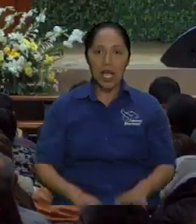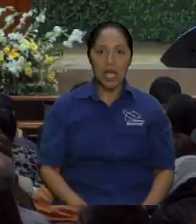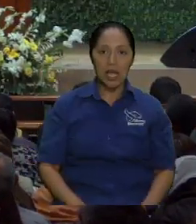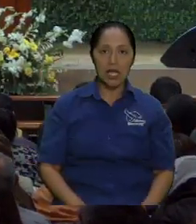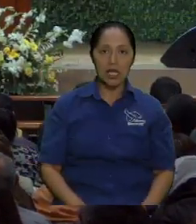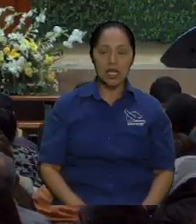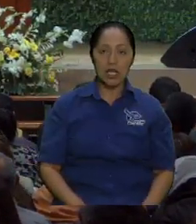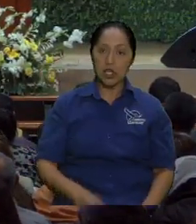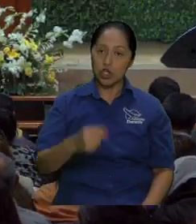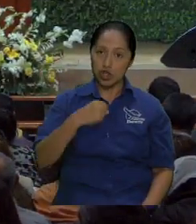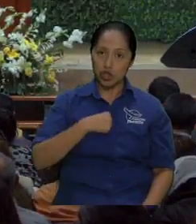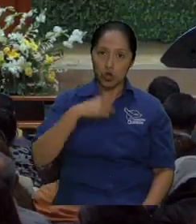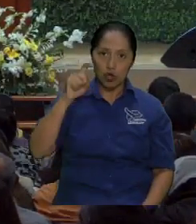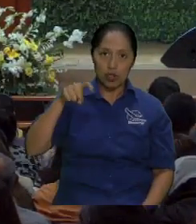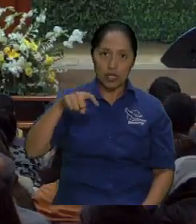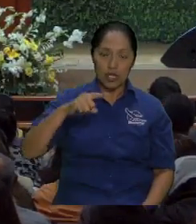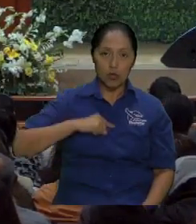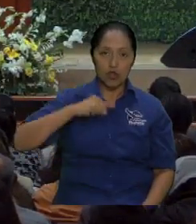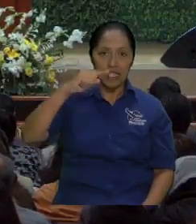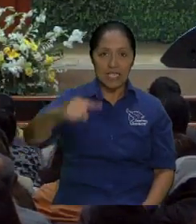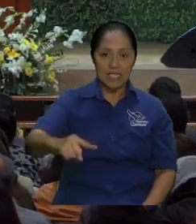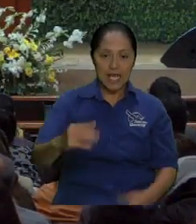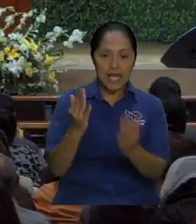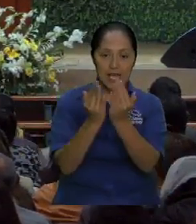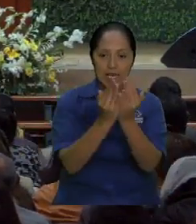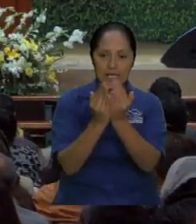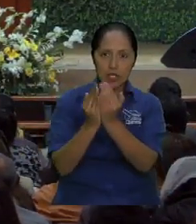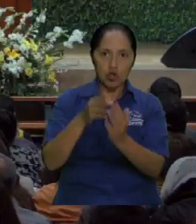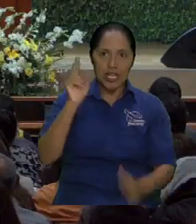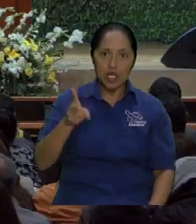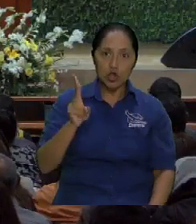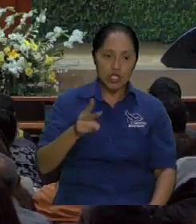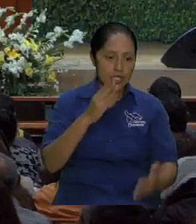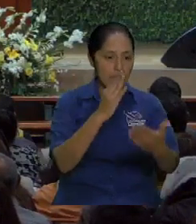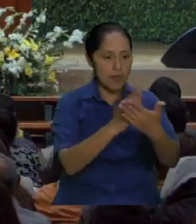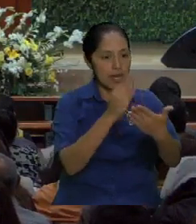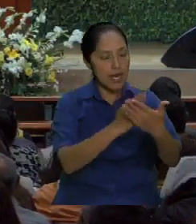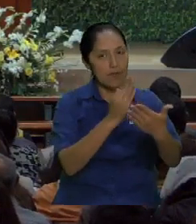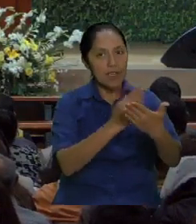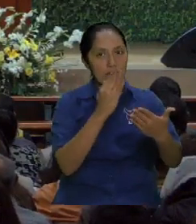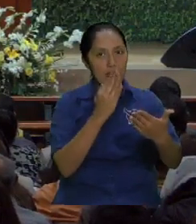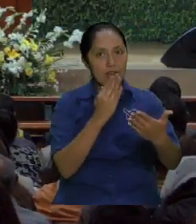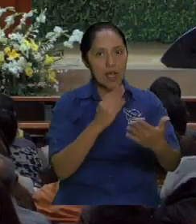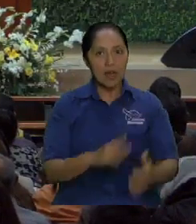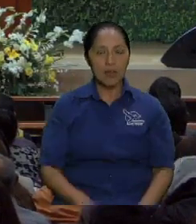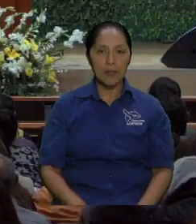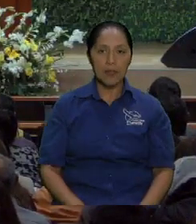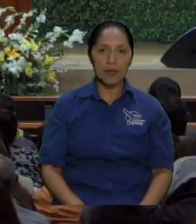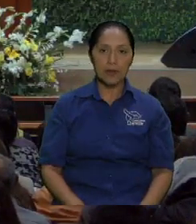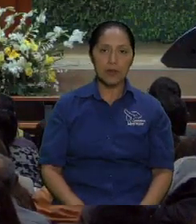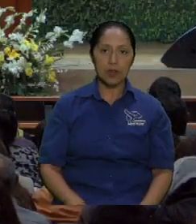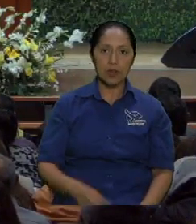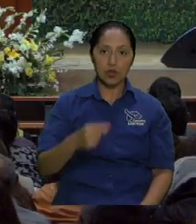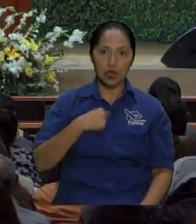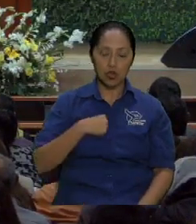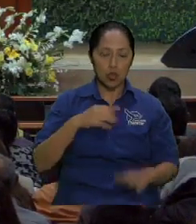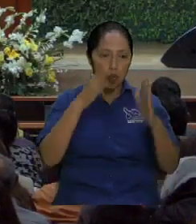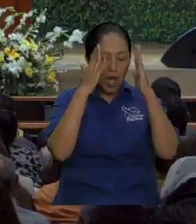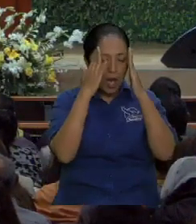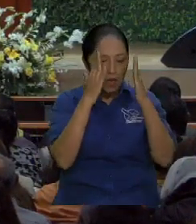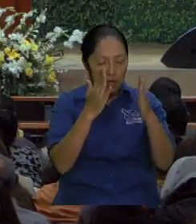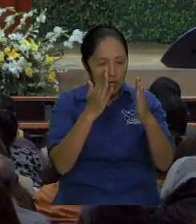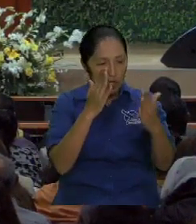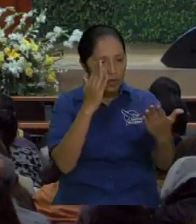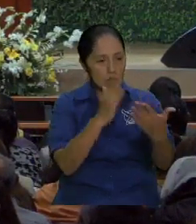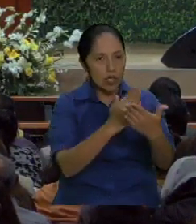sobre la Biblia aunque esté hablando con usted y usted me está contando su gran desclavio señor la Biblia